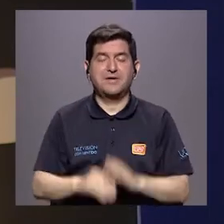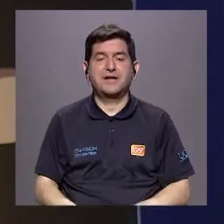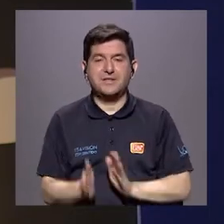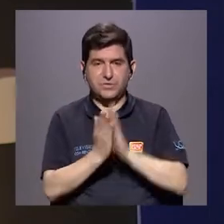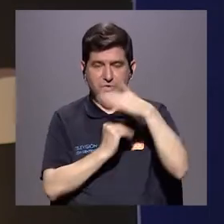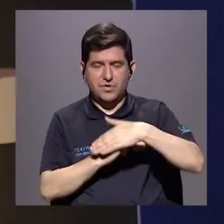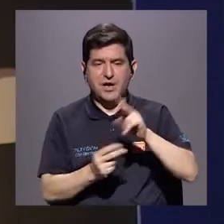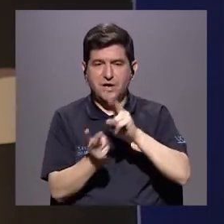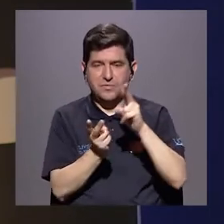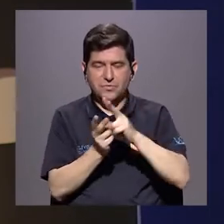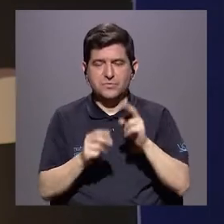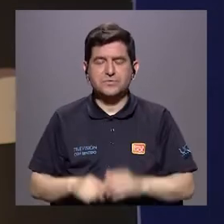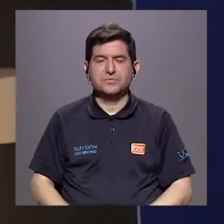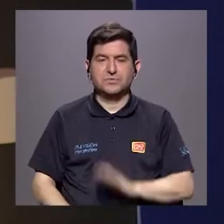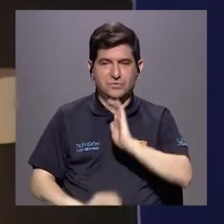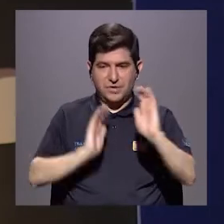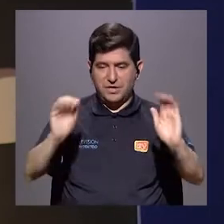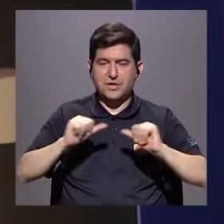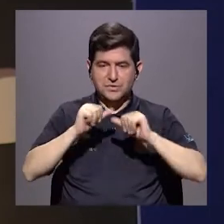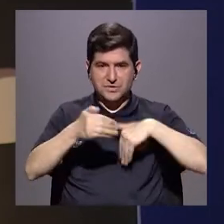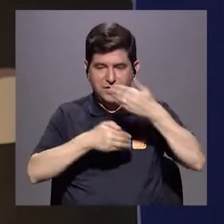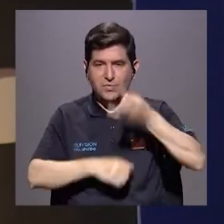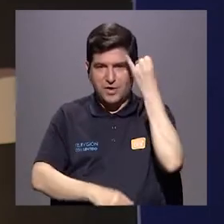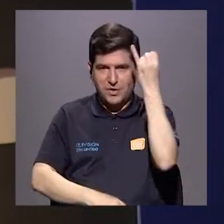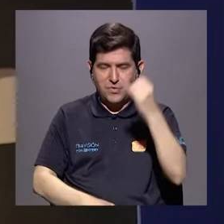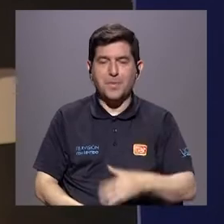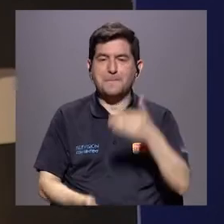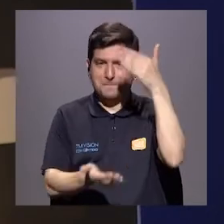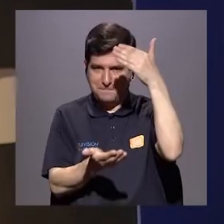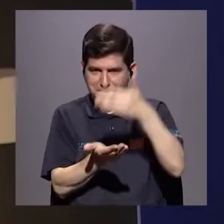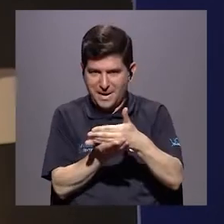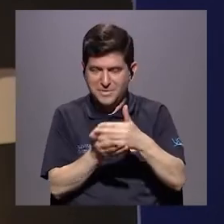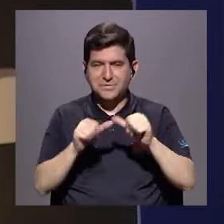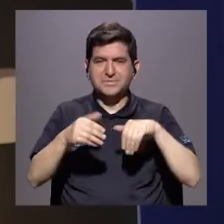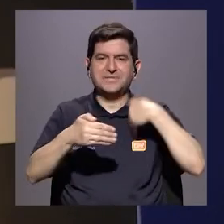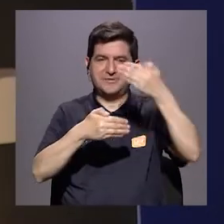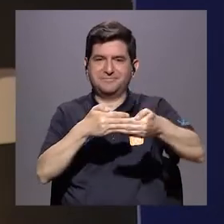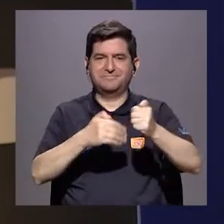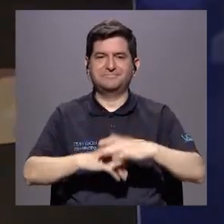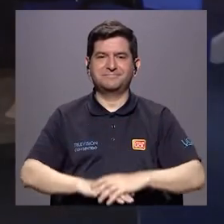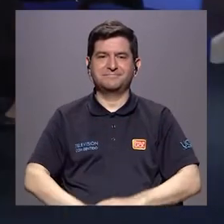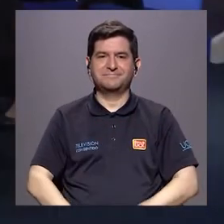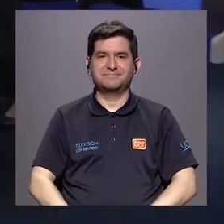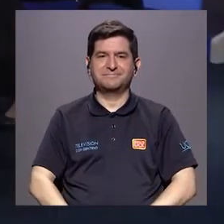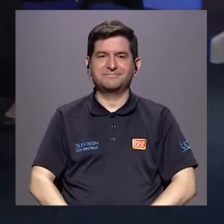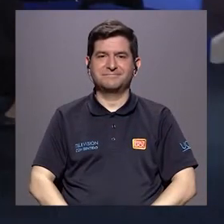sexual infantil, en el siguiente bloque vamos a retomar esta idea, vamos a hacer una pausa y pronto regresamos.